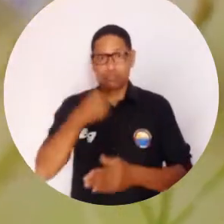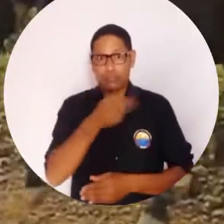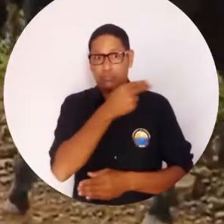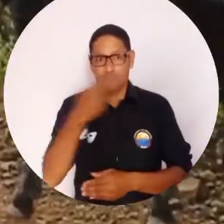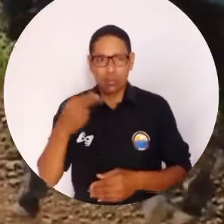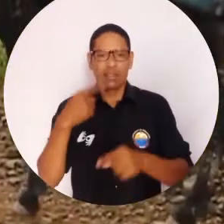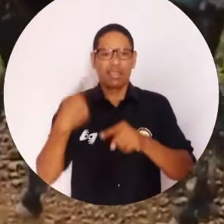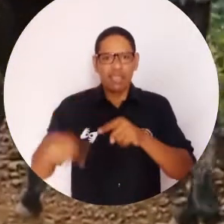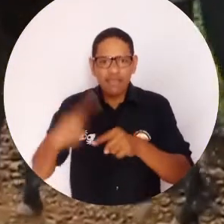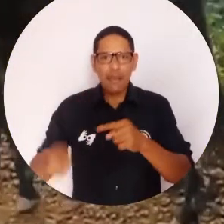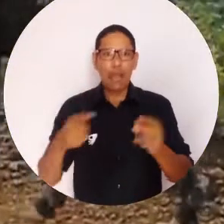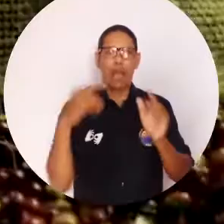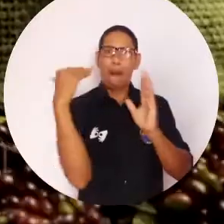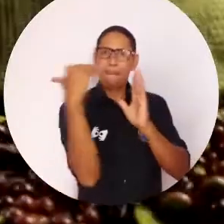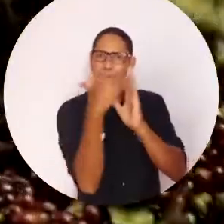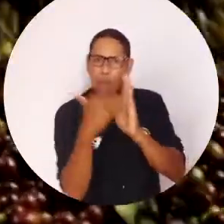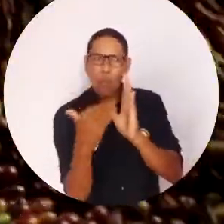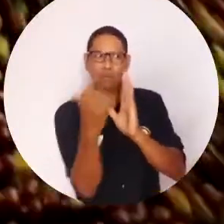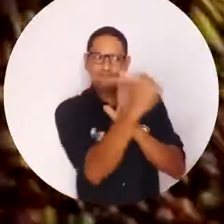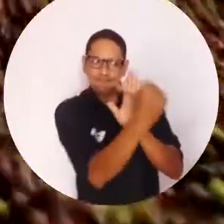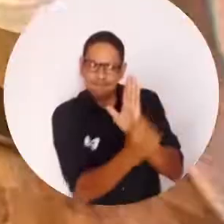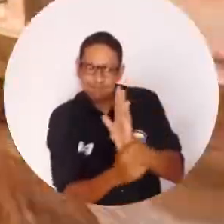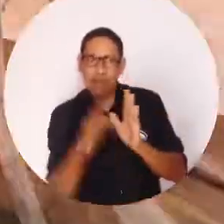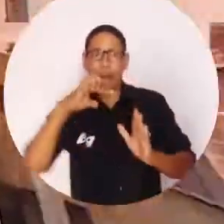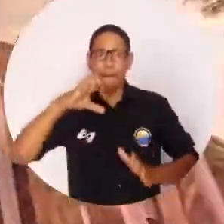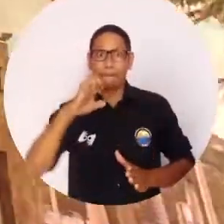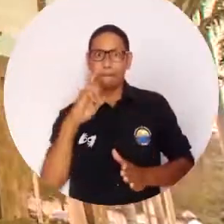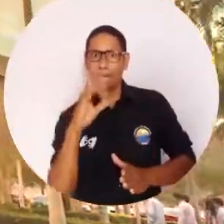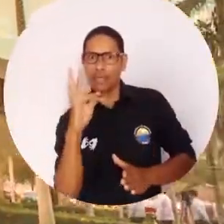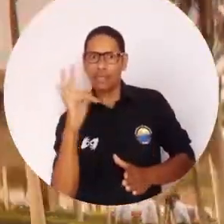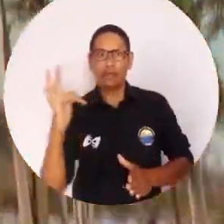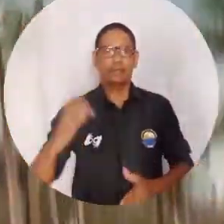apropiación de los programas de desarrollo con enfoque territorial PDE.